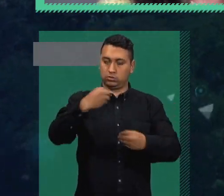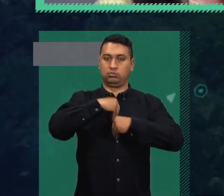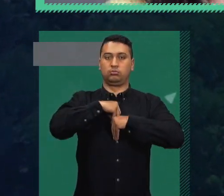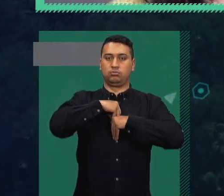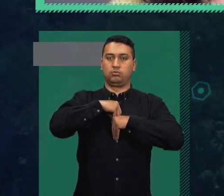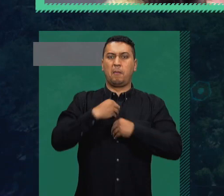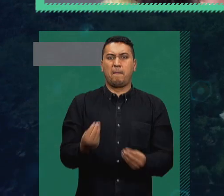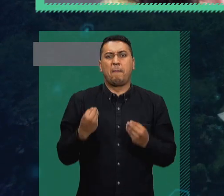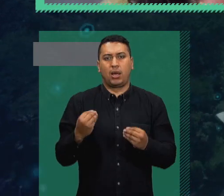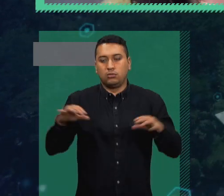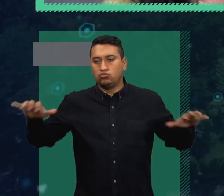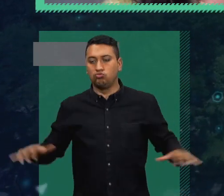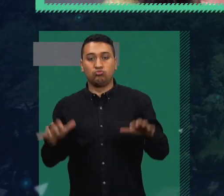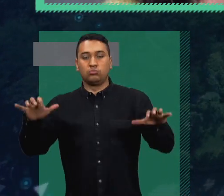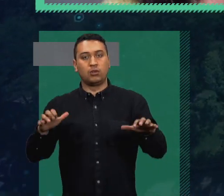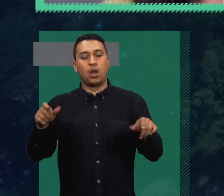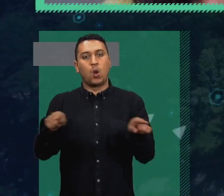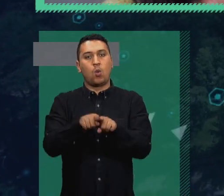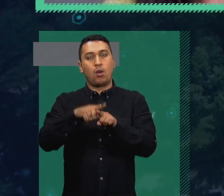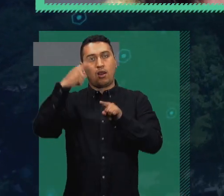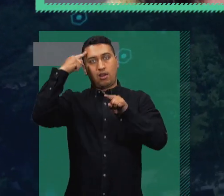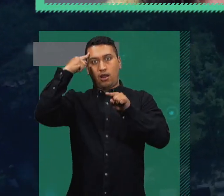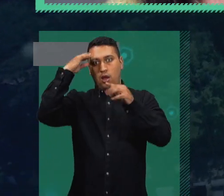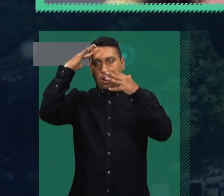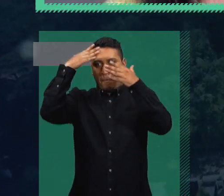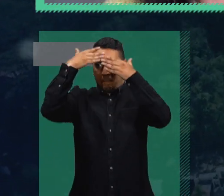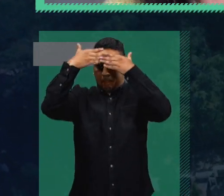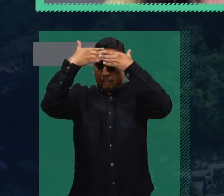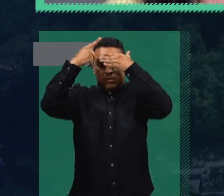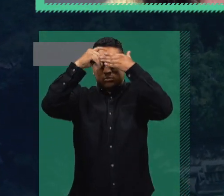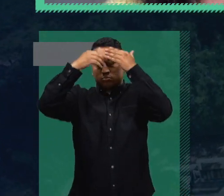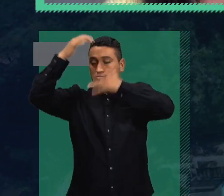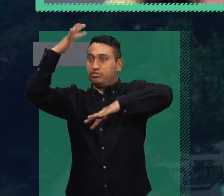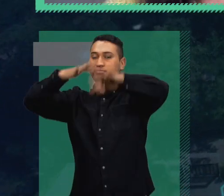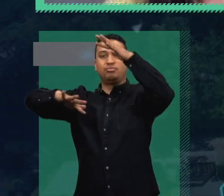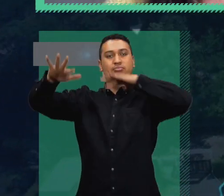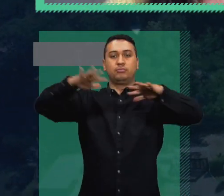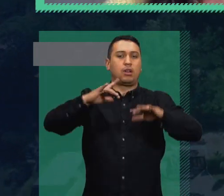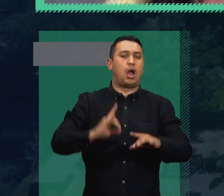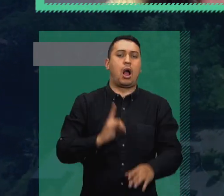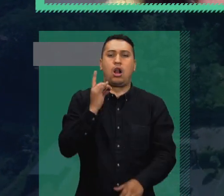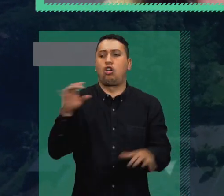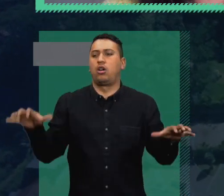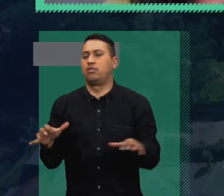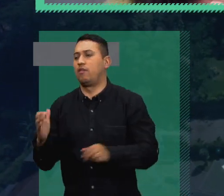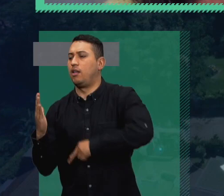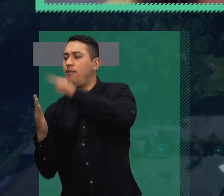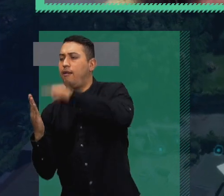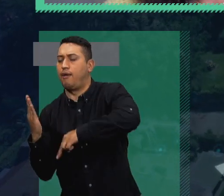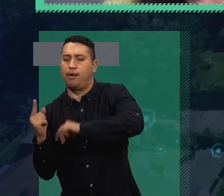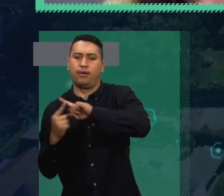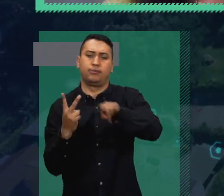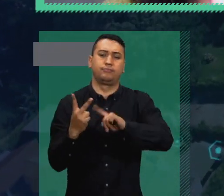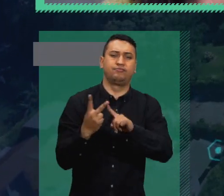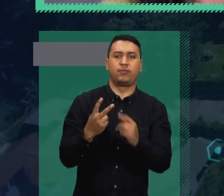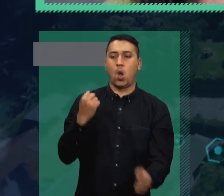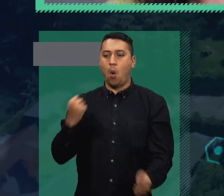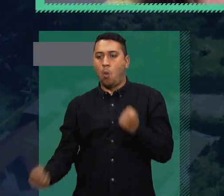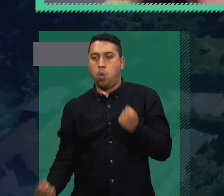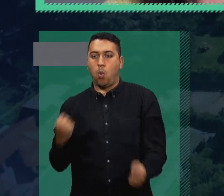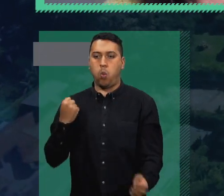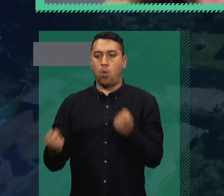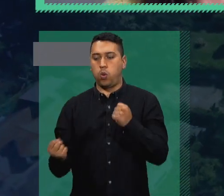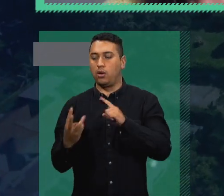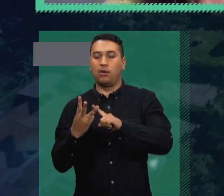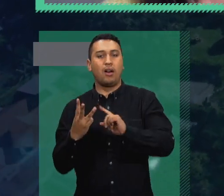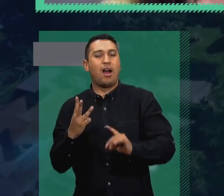propósitos. Poder dedicar algún espacio del día a alguna actividad que nos interese, sea leer, sea hacer ejercicio, sea buscar un